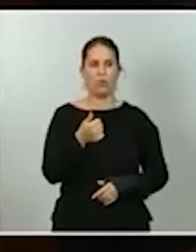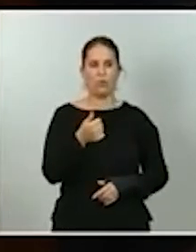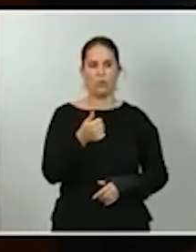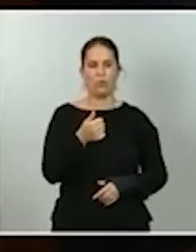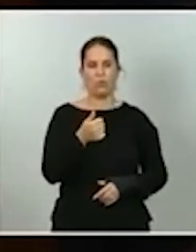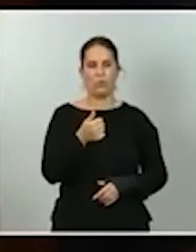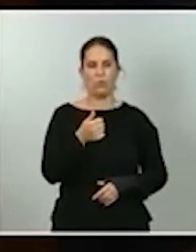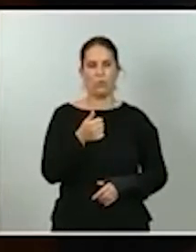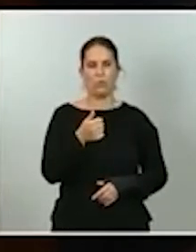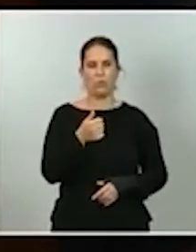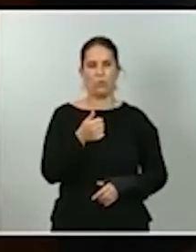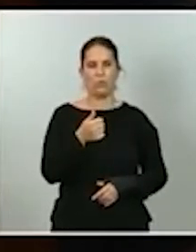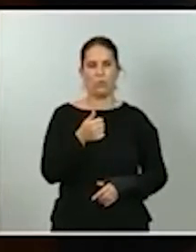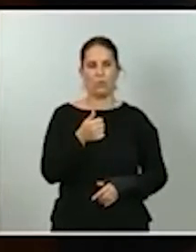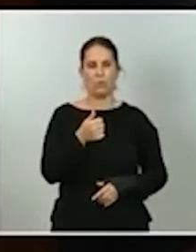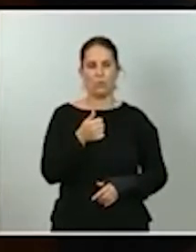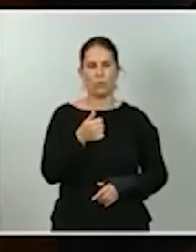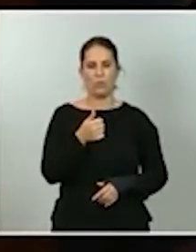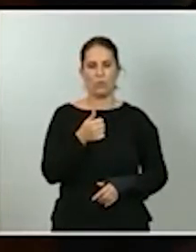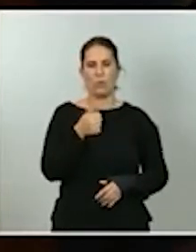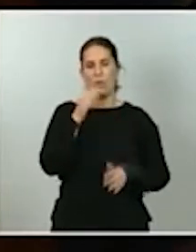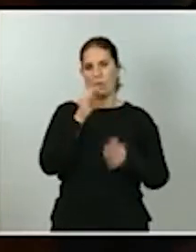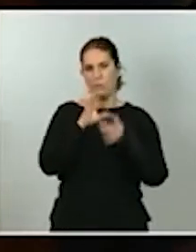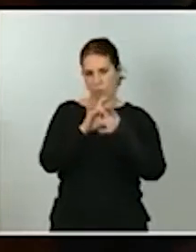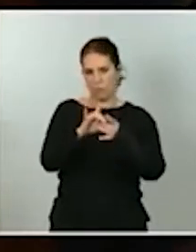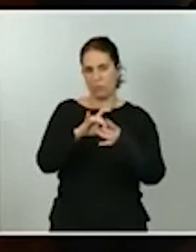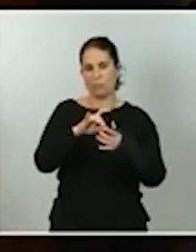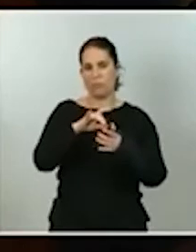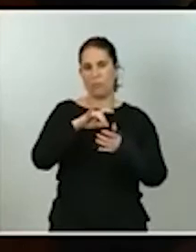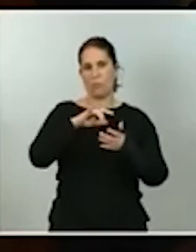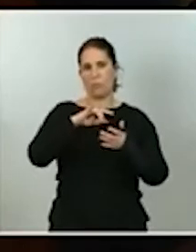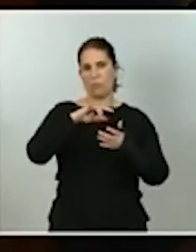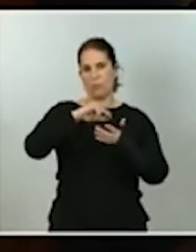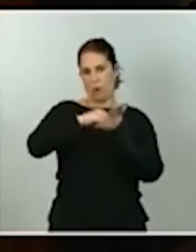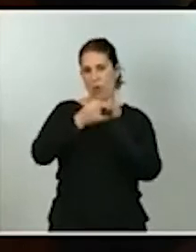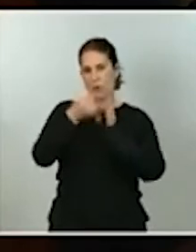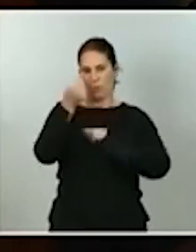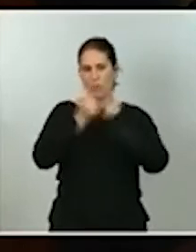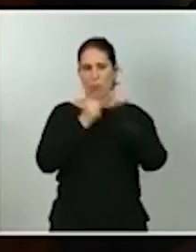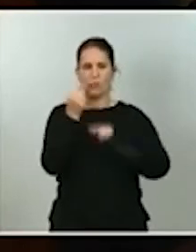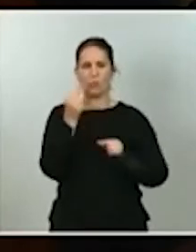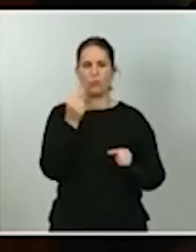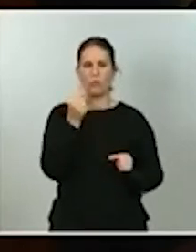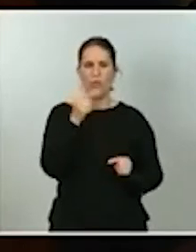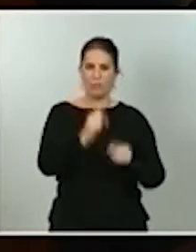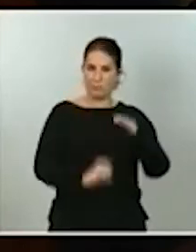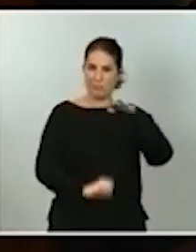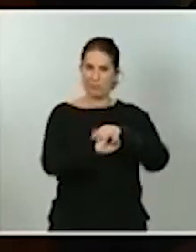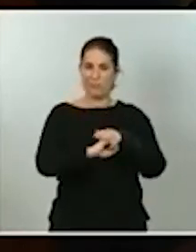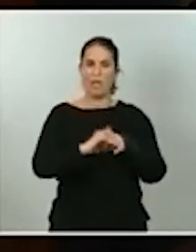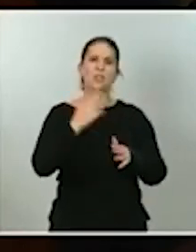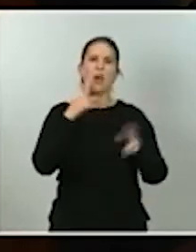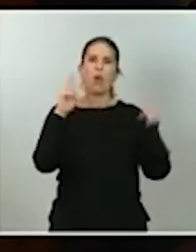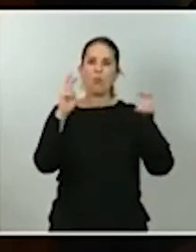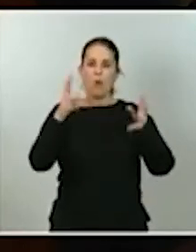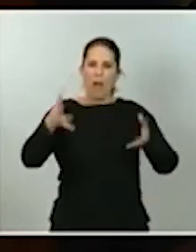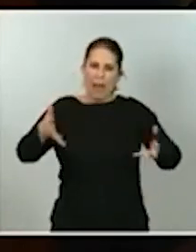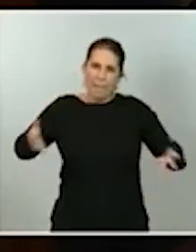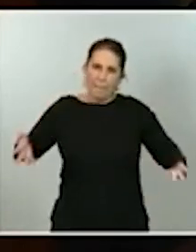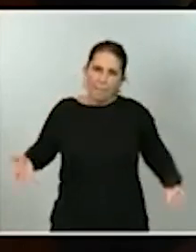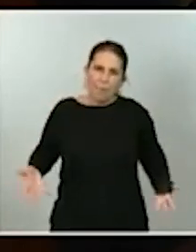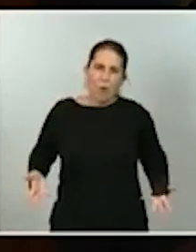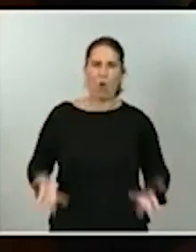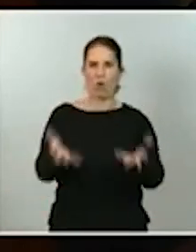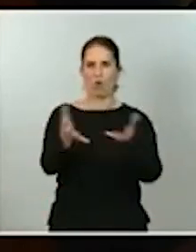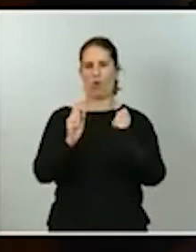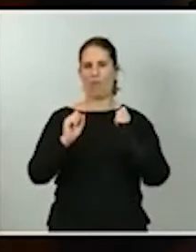presupuestario, si creen que implicará una suerte de empujón definitivo para que esas nuevas